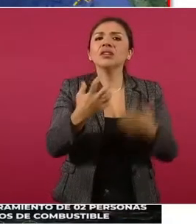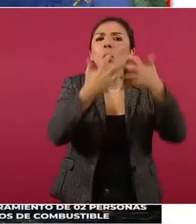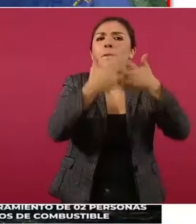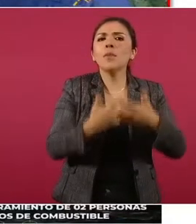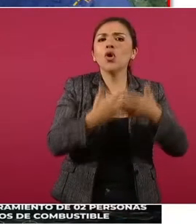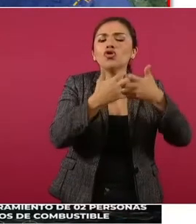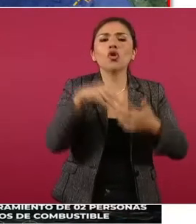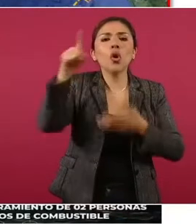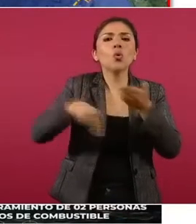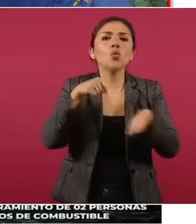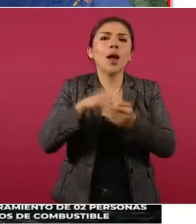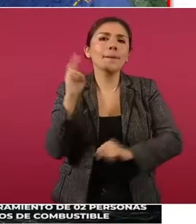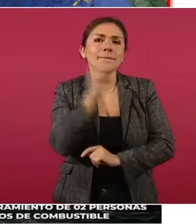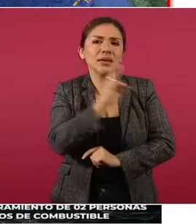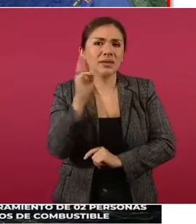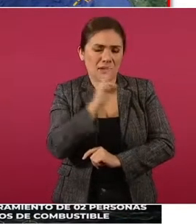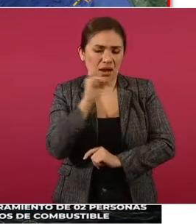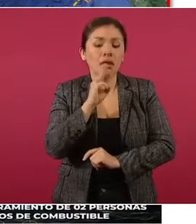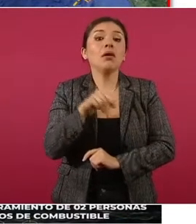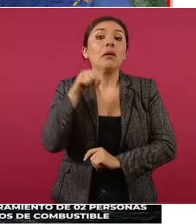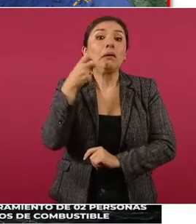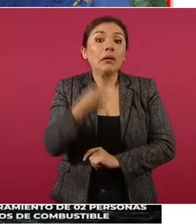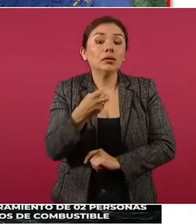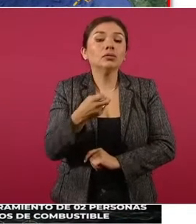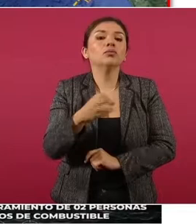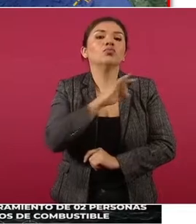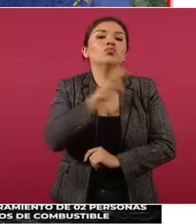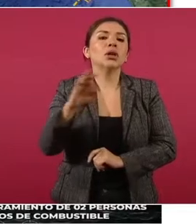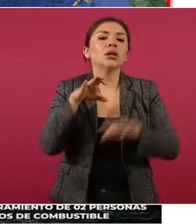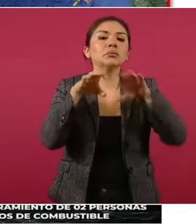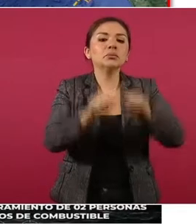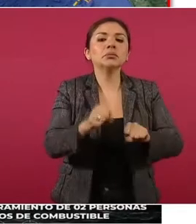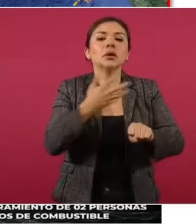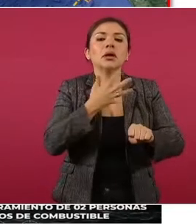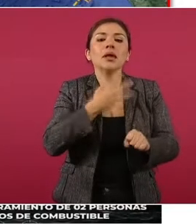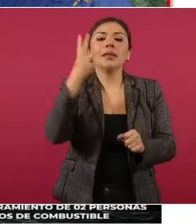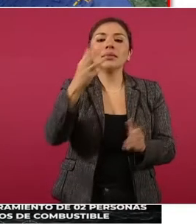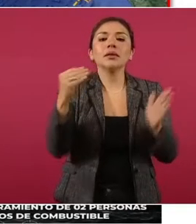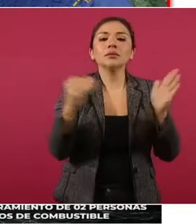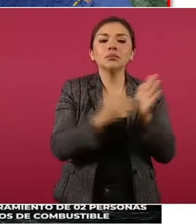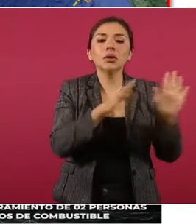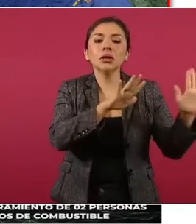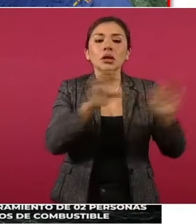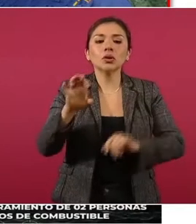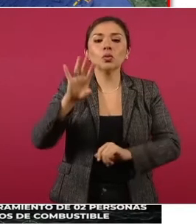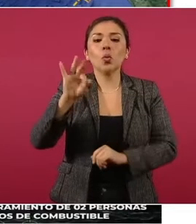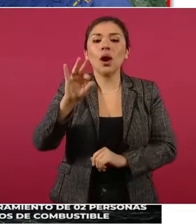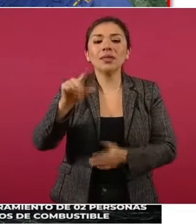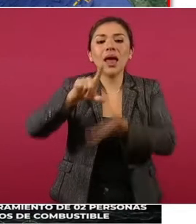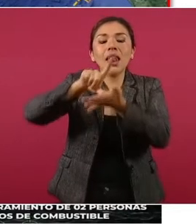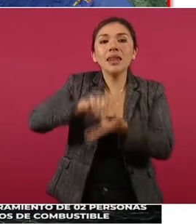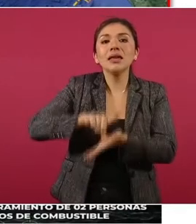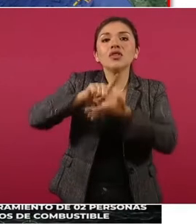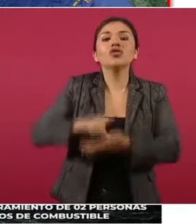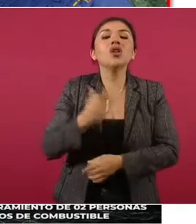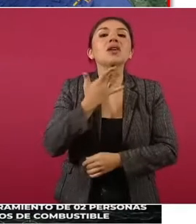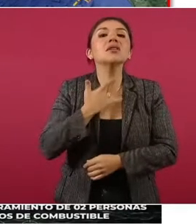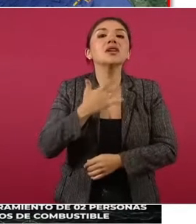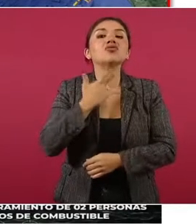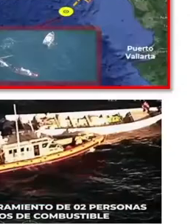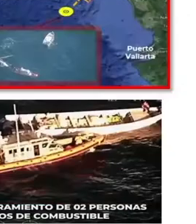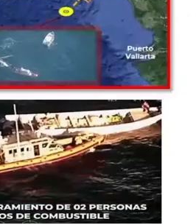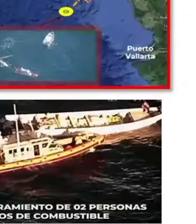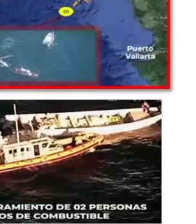en Mazatlán, Sinaloa y pudo asegurar tres mil 540 litros de combustible en